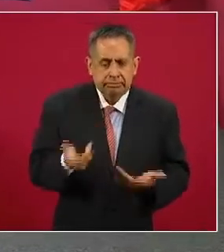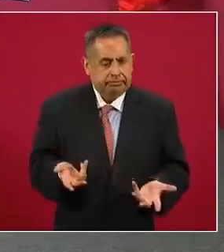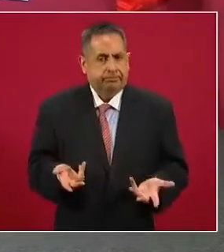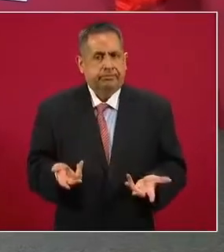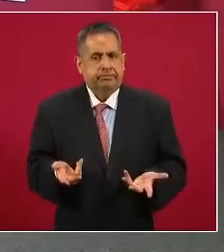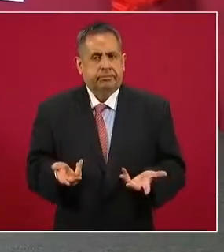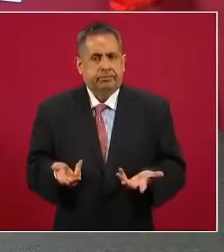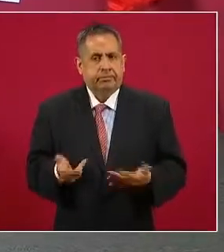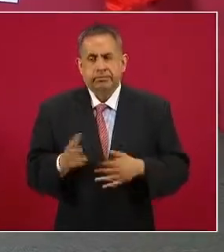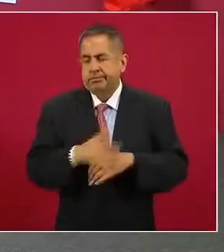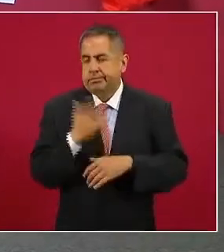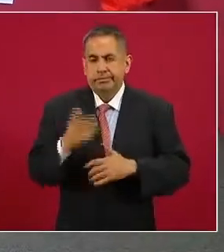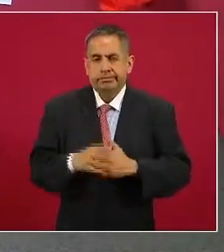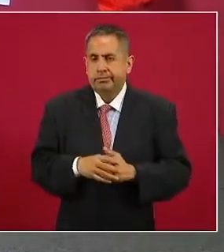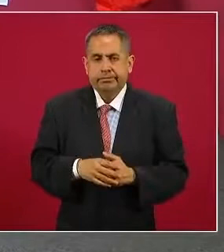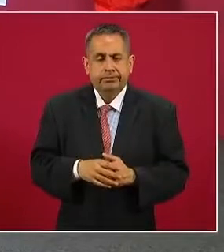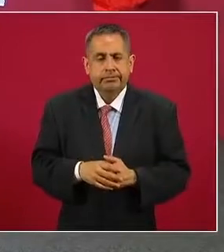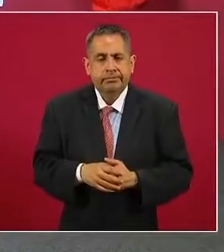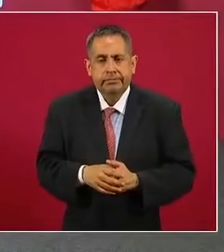porque si no